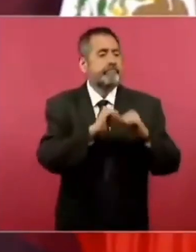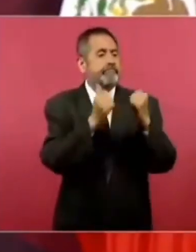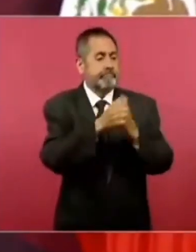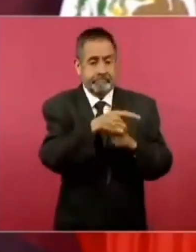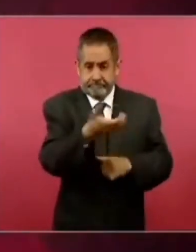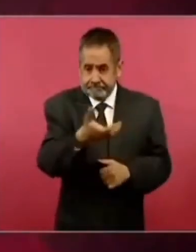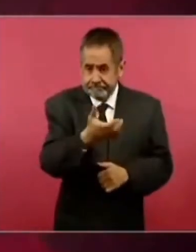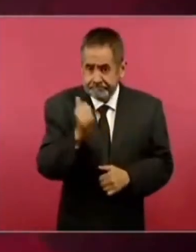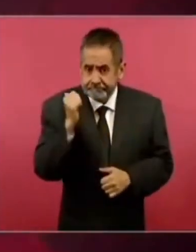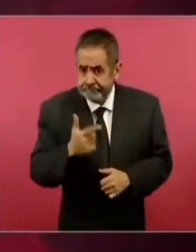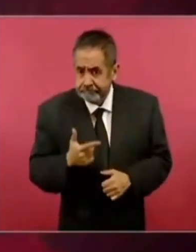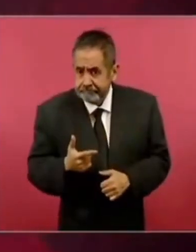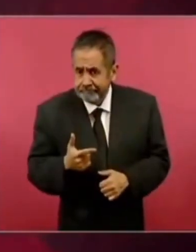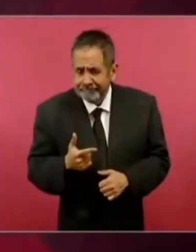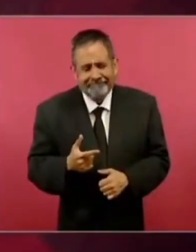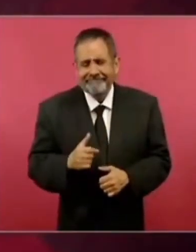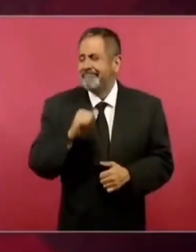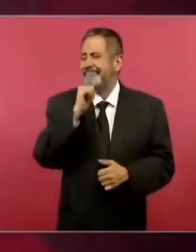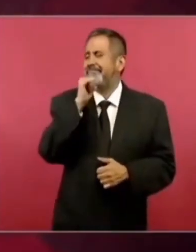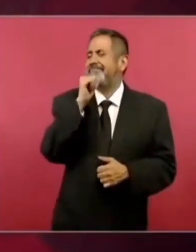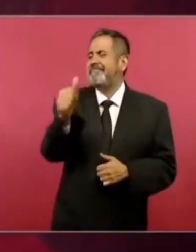nada